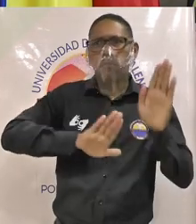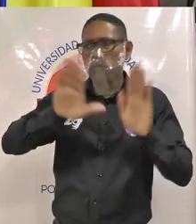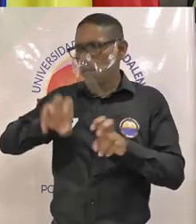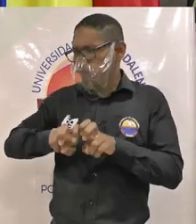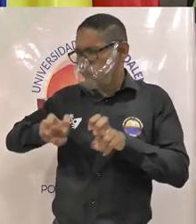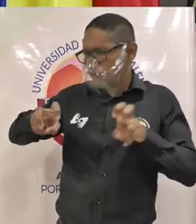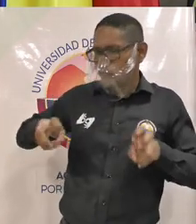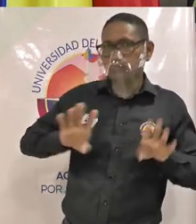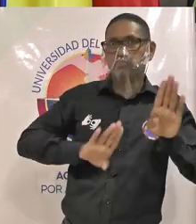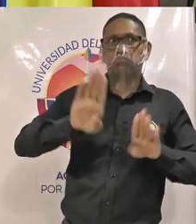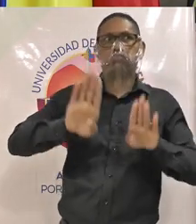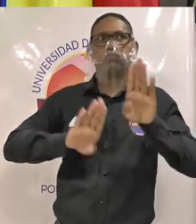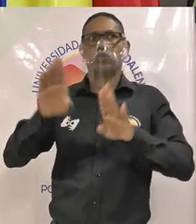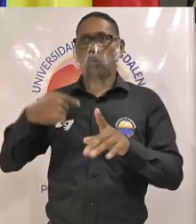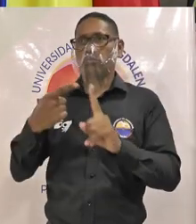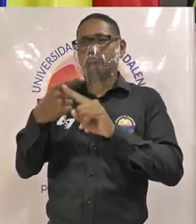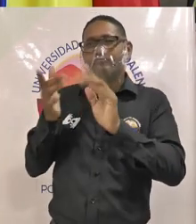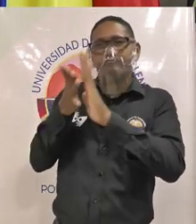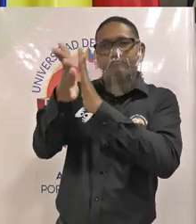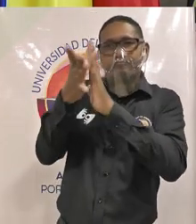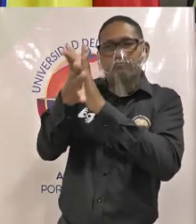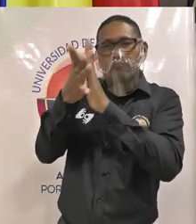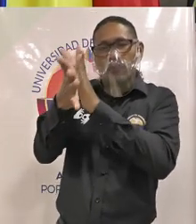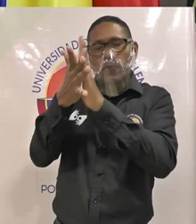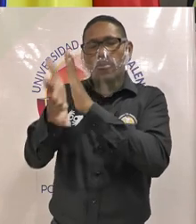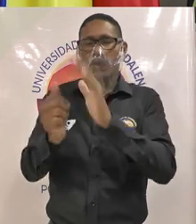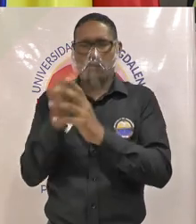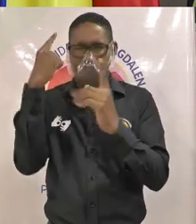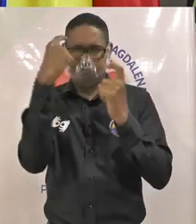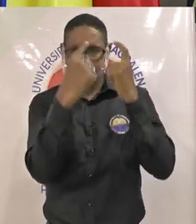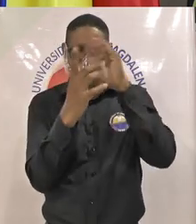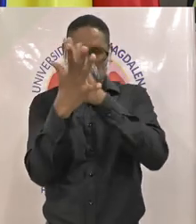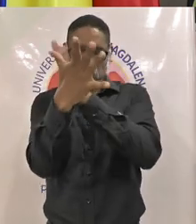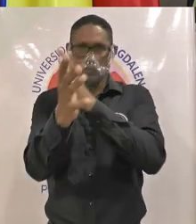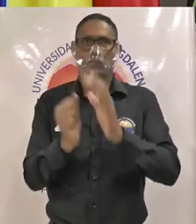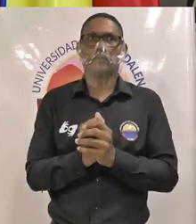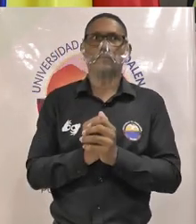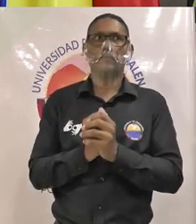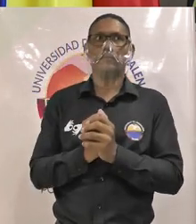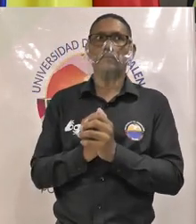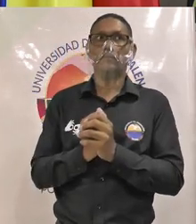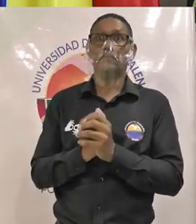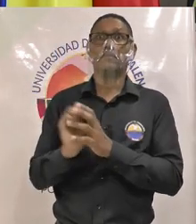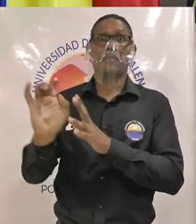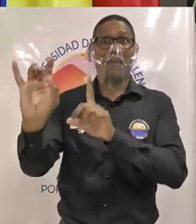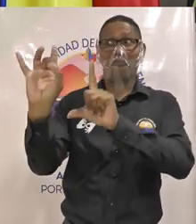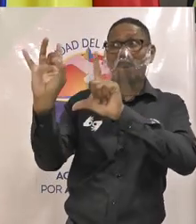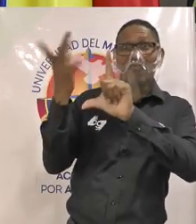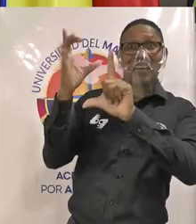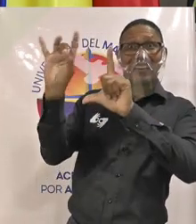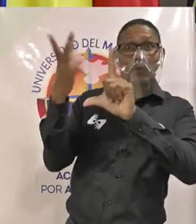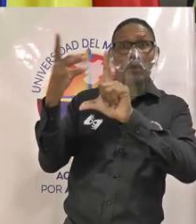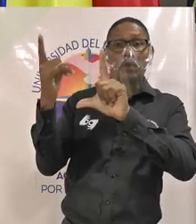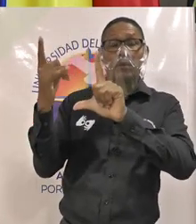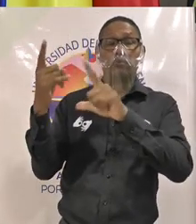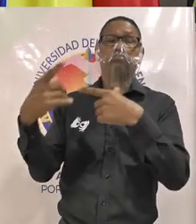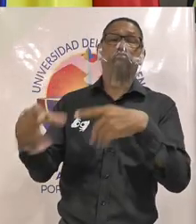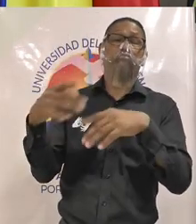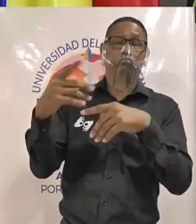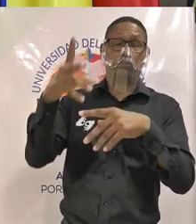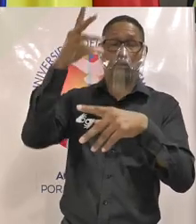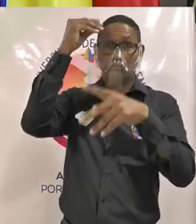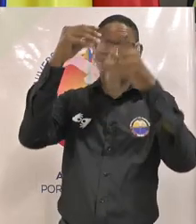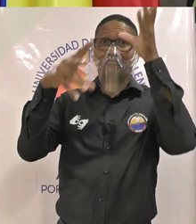encuentro y solo les dejo una reflexión la virtualidad también nos ha dejado muchísimas enseñanzas